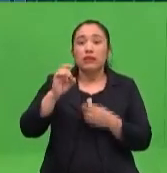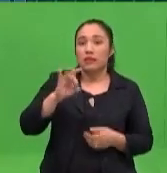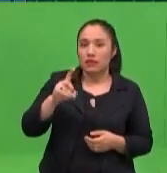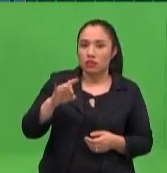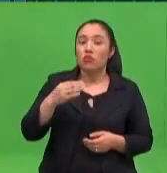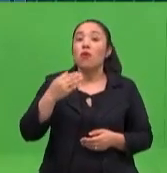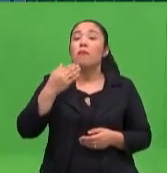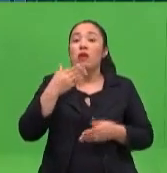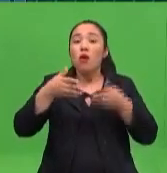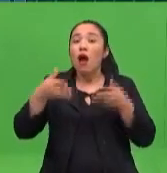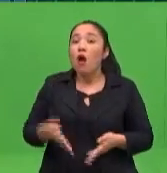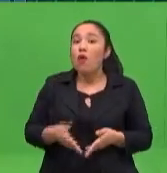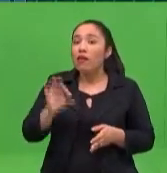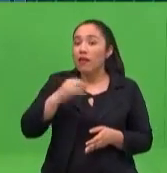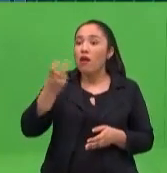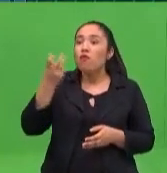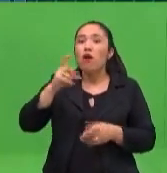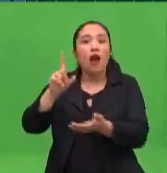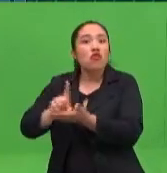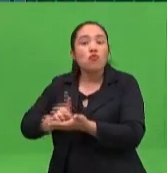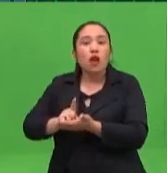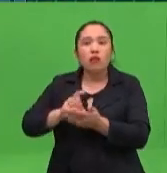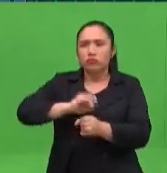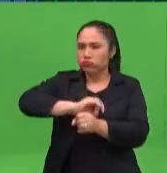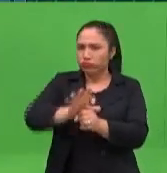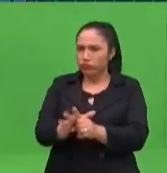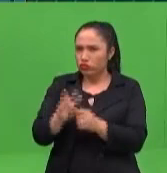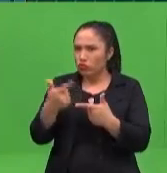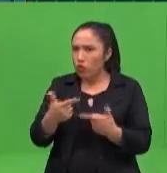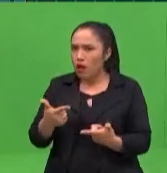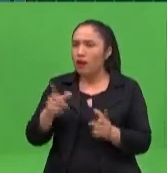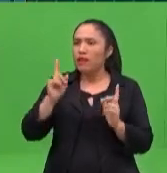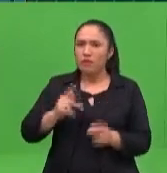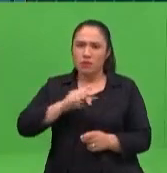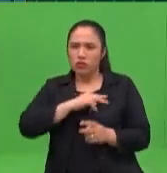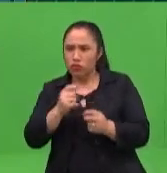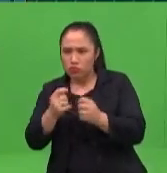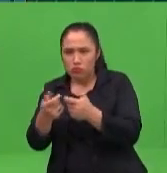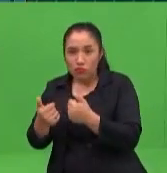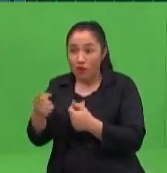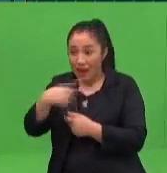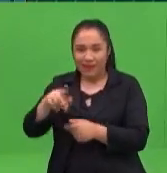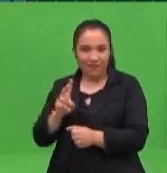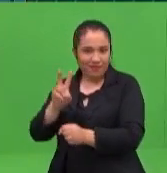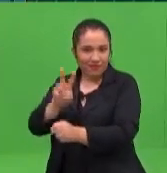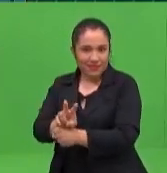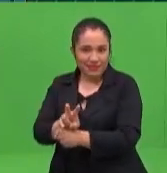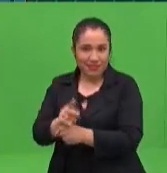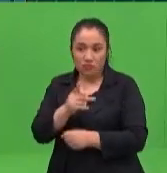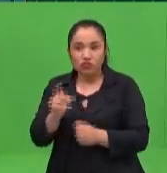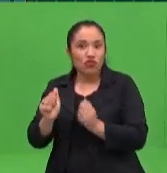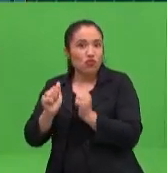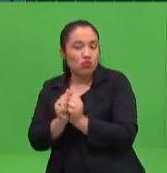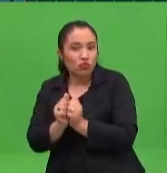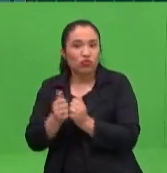lugares donde no hay contagio, donde hay poca movilidad de personas, entonces se va a acercar. Porque sabemos que los medios